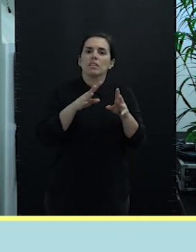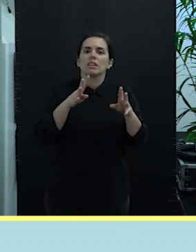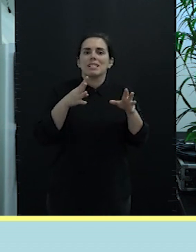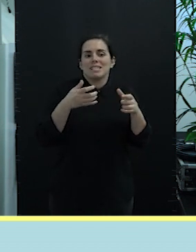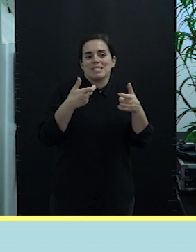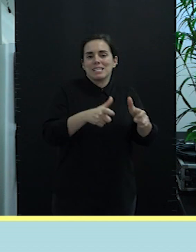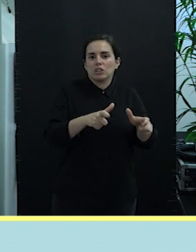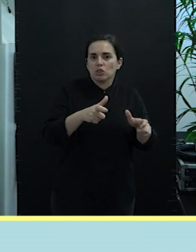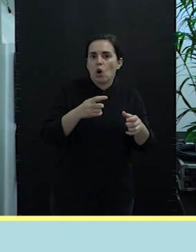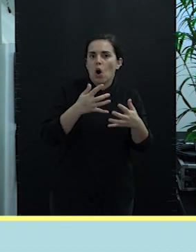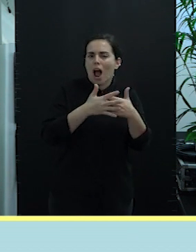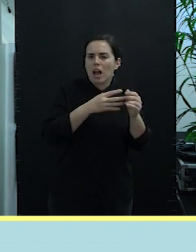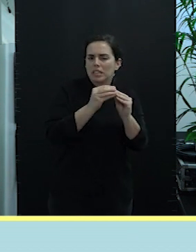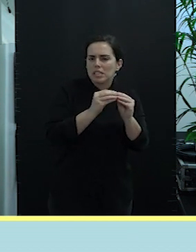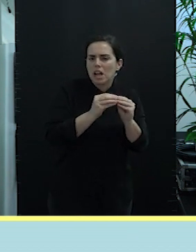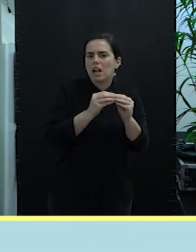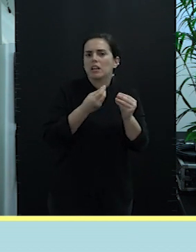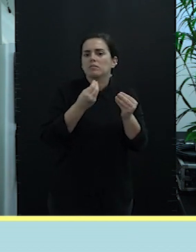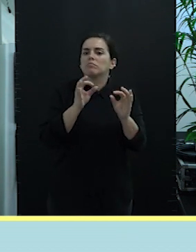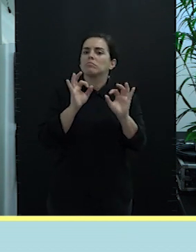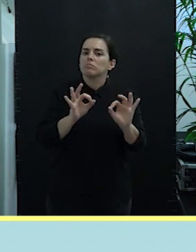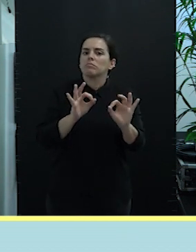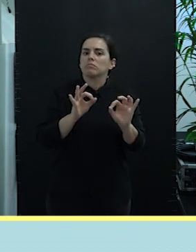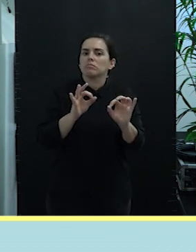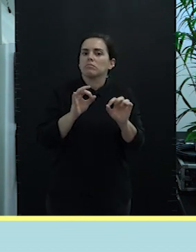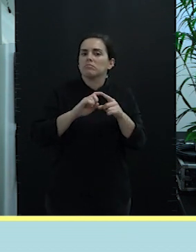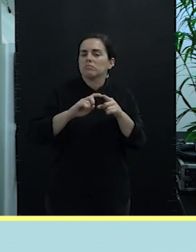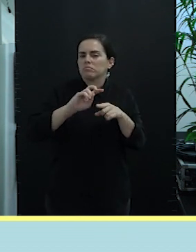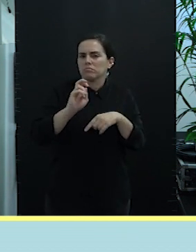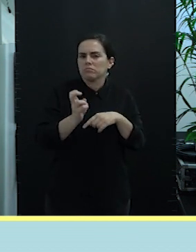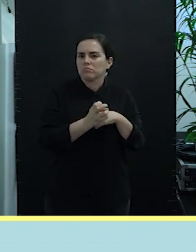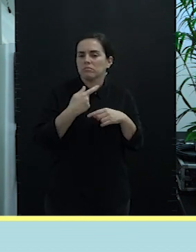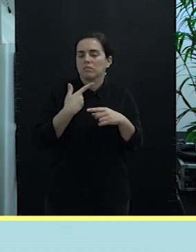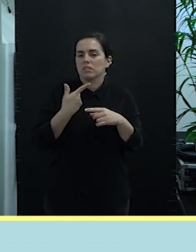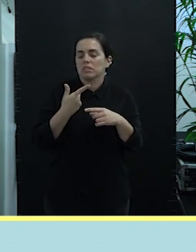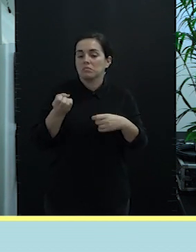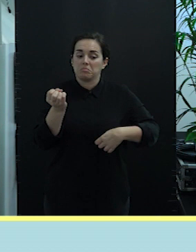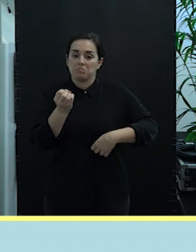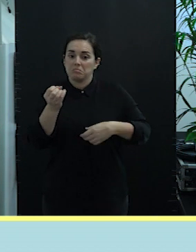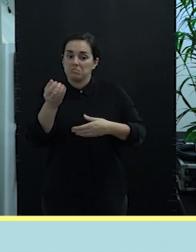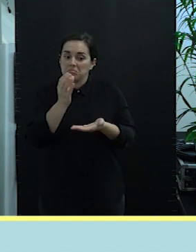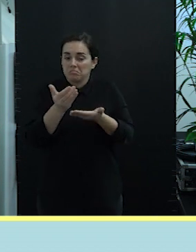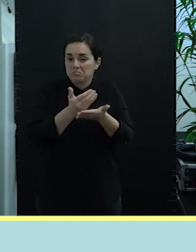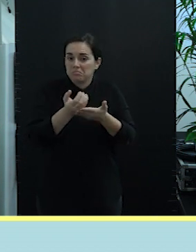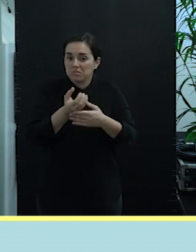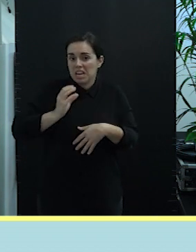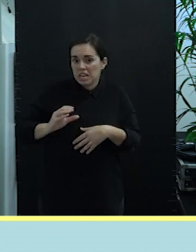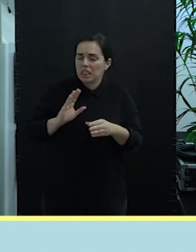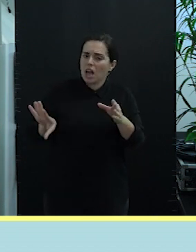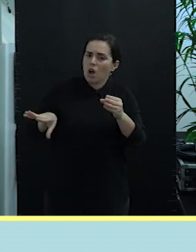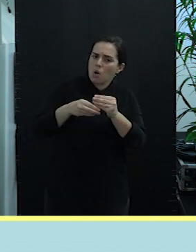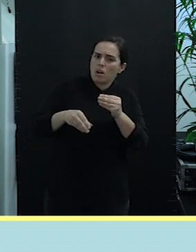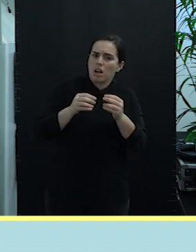archipiélago el fenómeno turístico bajo las siguientes premisas. Generar renta complementaria a partir de actividades